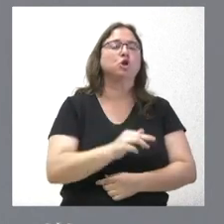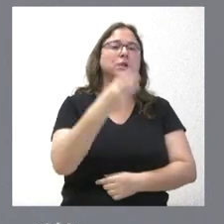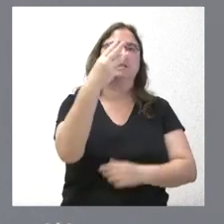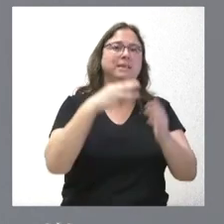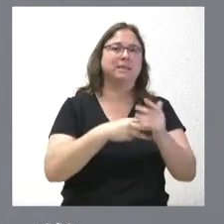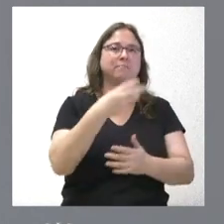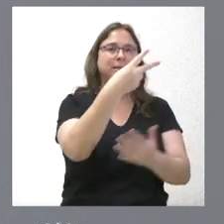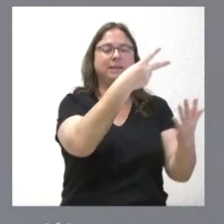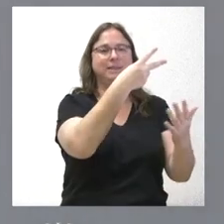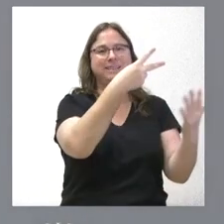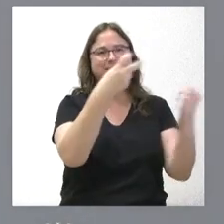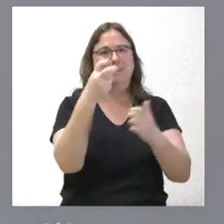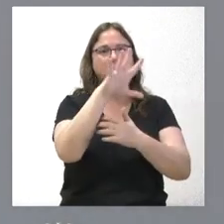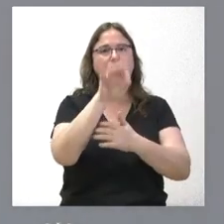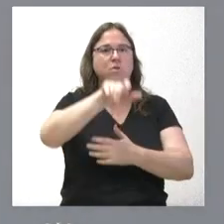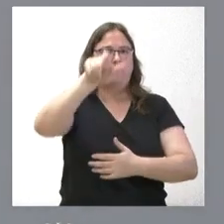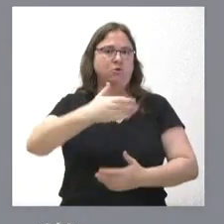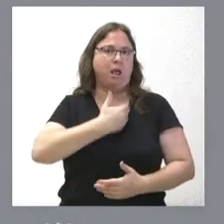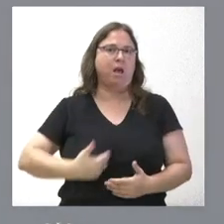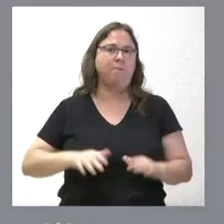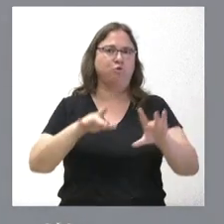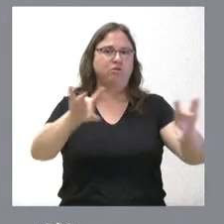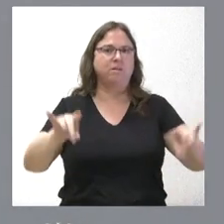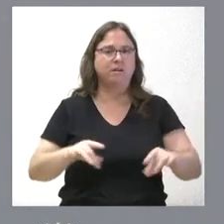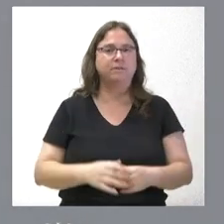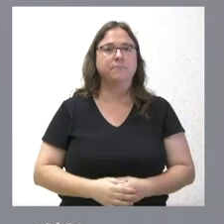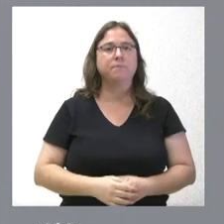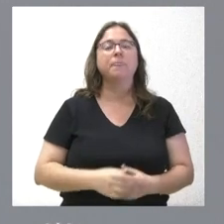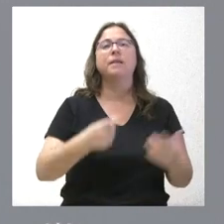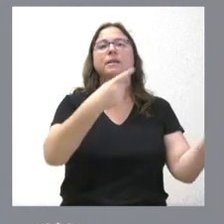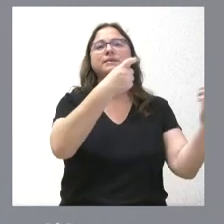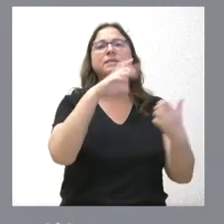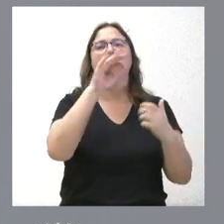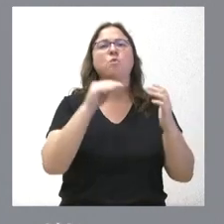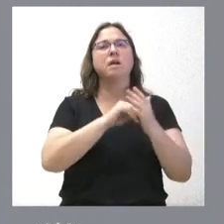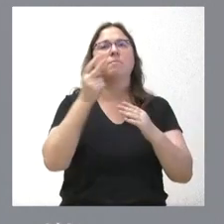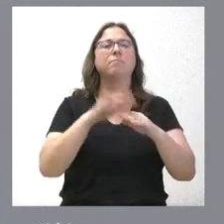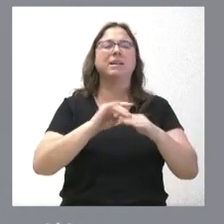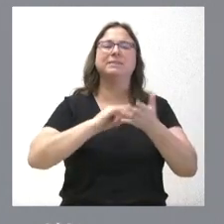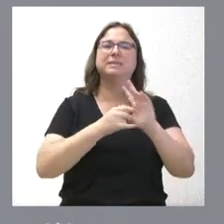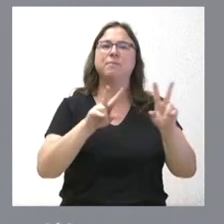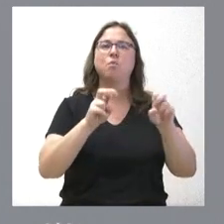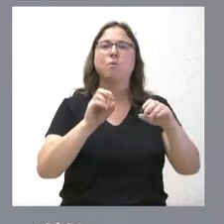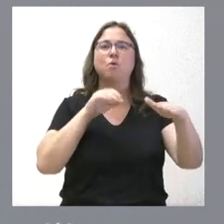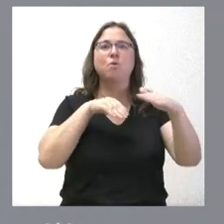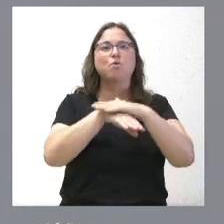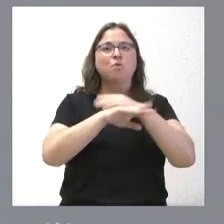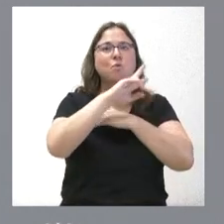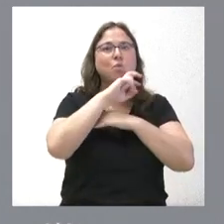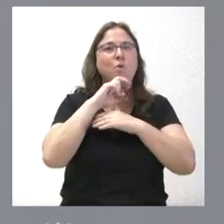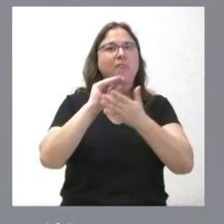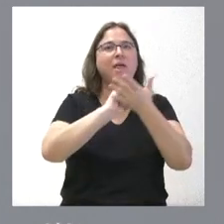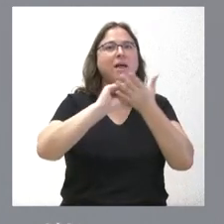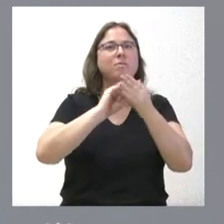propietarios. 690.000 euros para un nuevo sistema de almacenamiento de datos para prestar soporte a la red